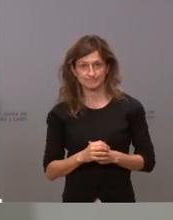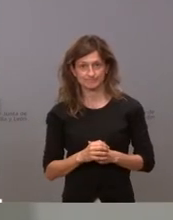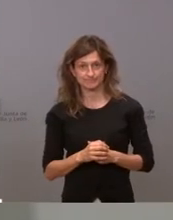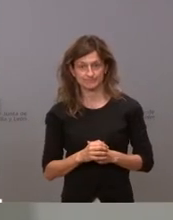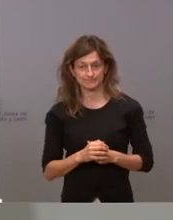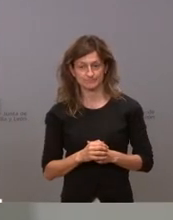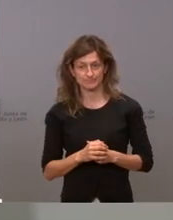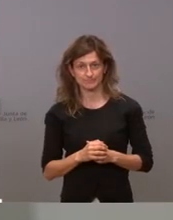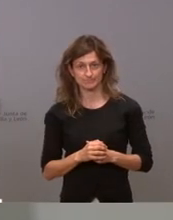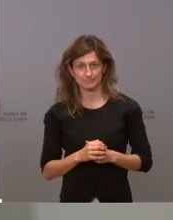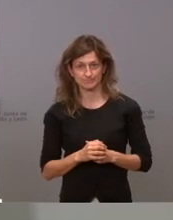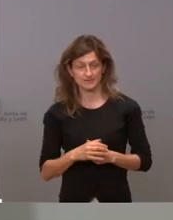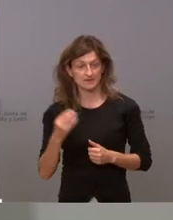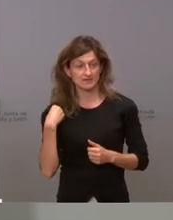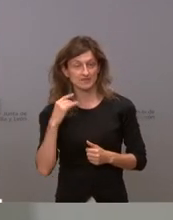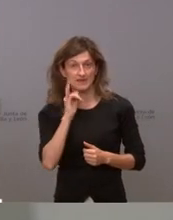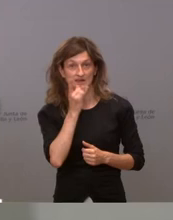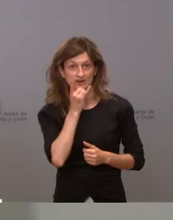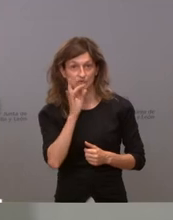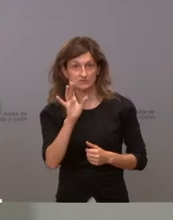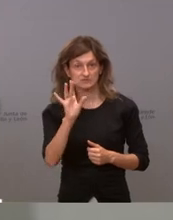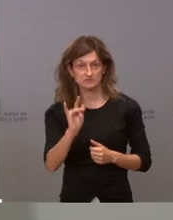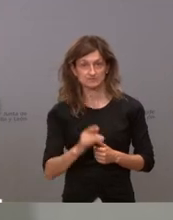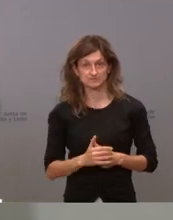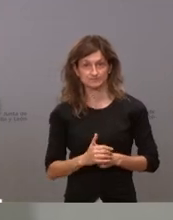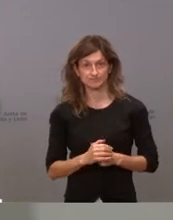usted me pregunta ¿cree que hemos cometido errores? sí